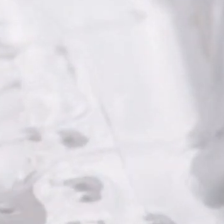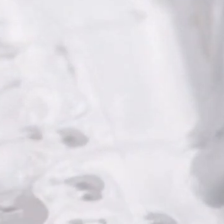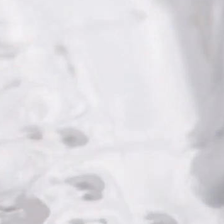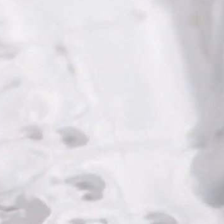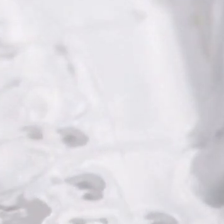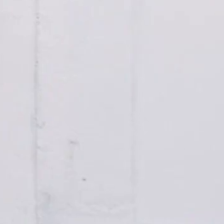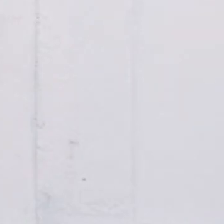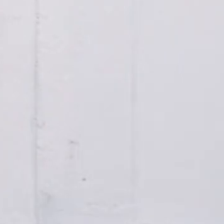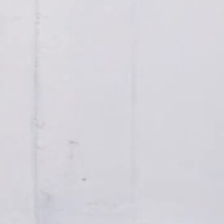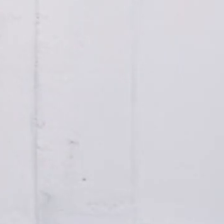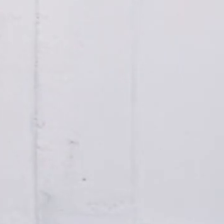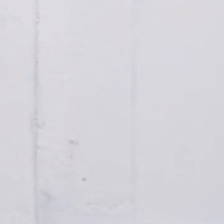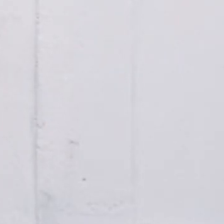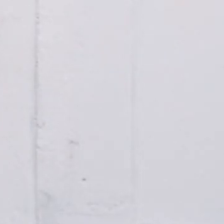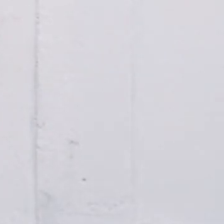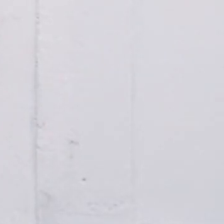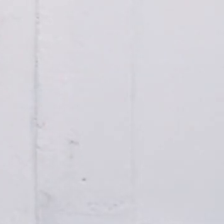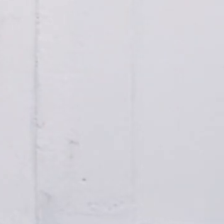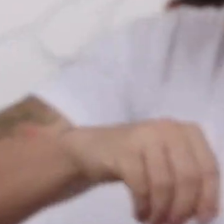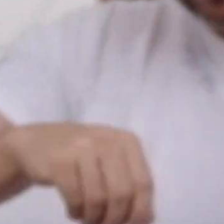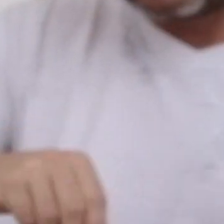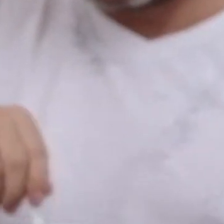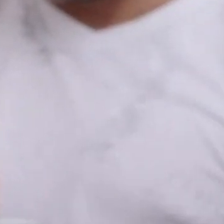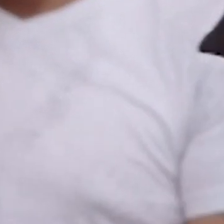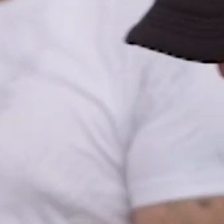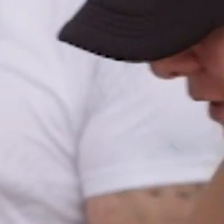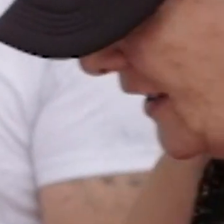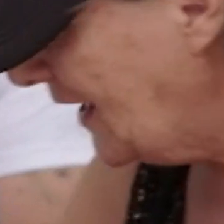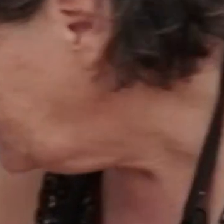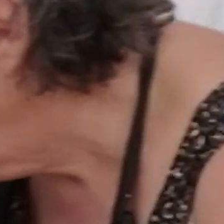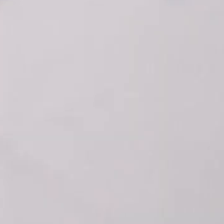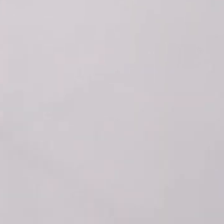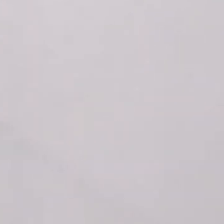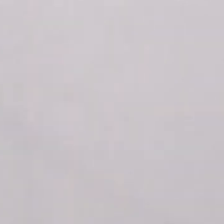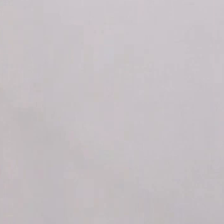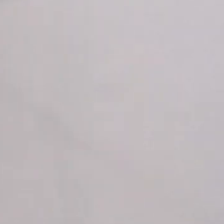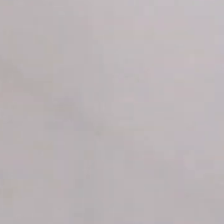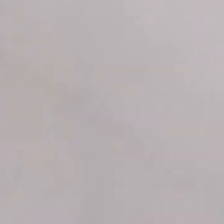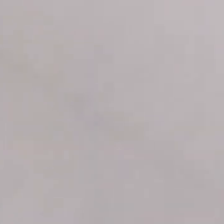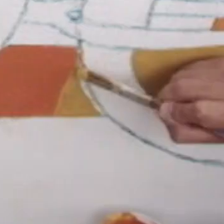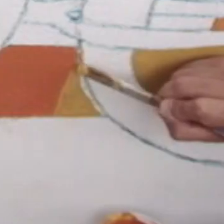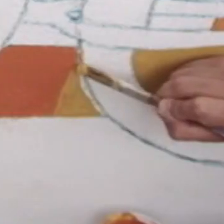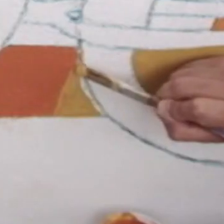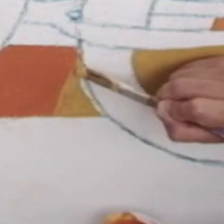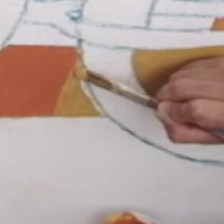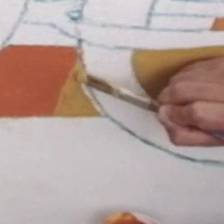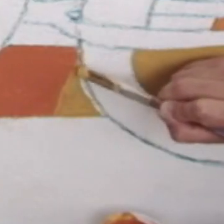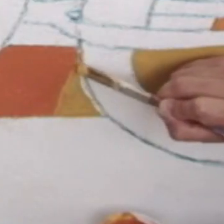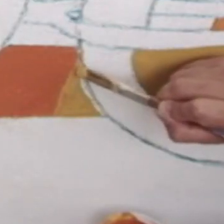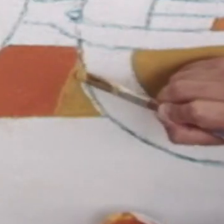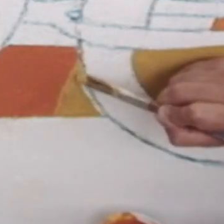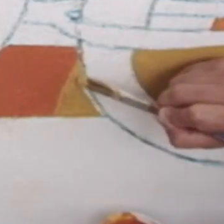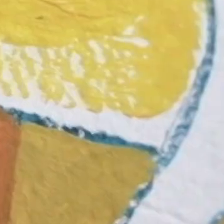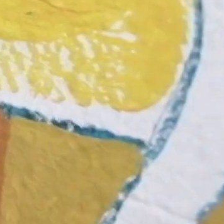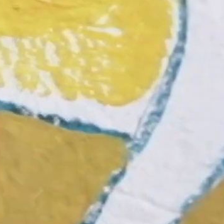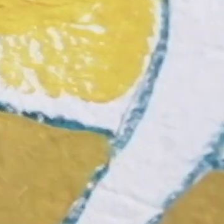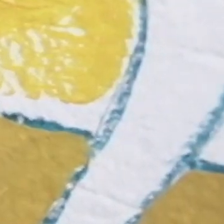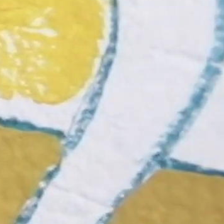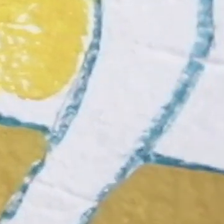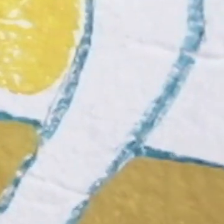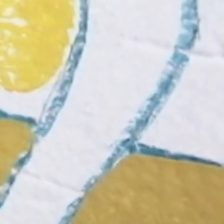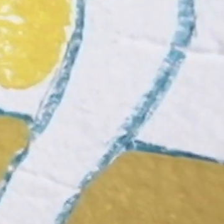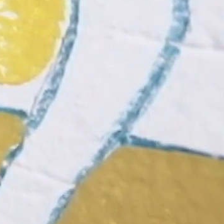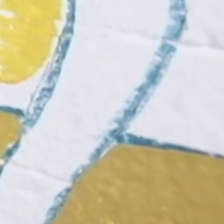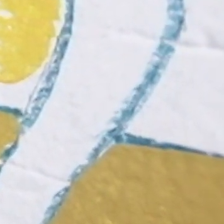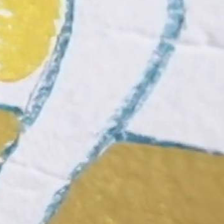Un proyecto involucró a varios privados de libertad para que se expresaran por medio de las artes plásticas. Muchas veces